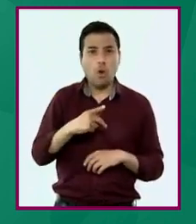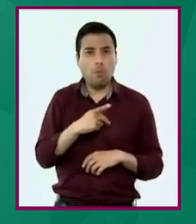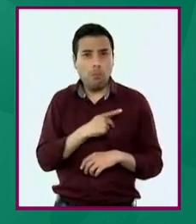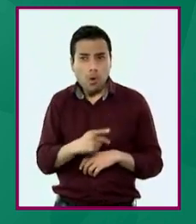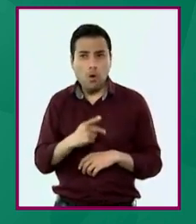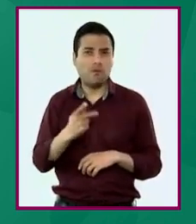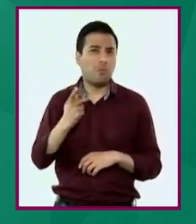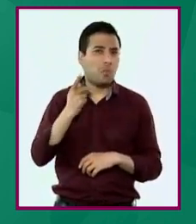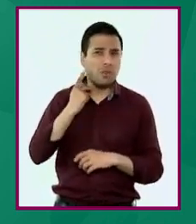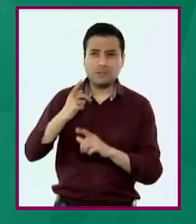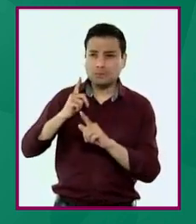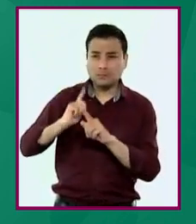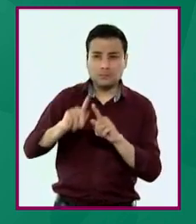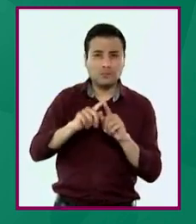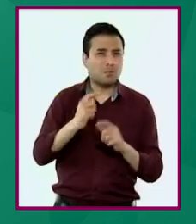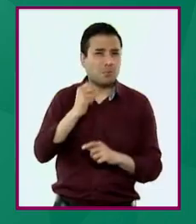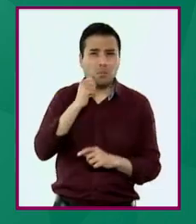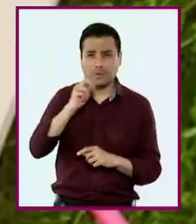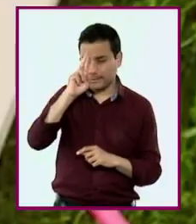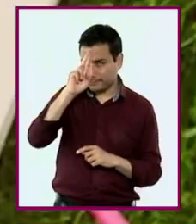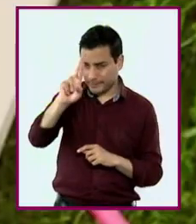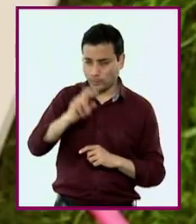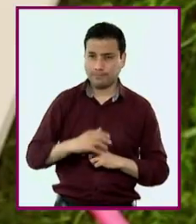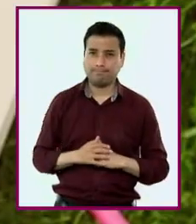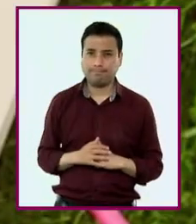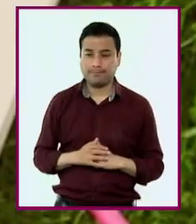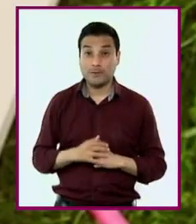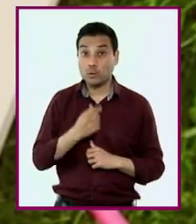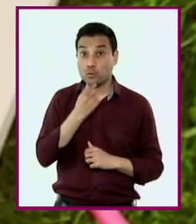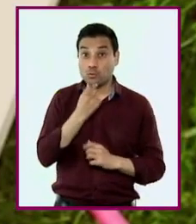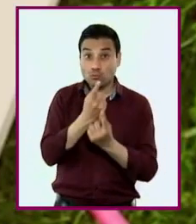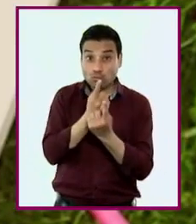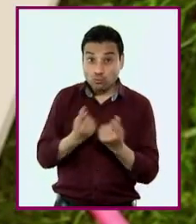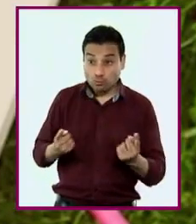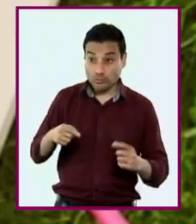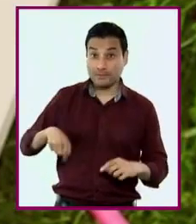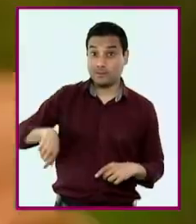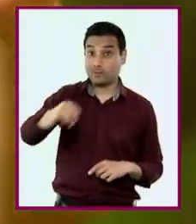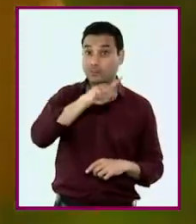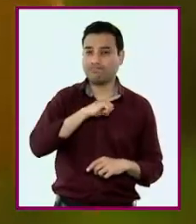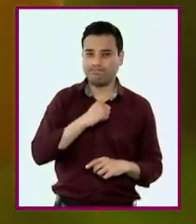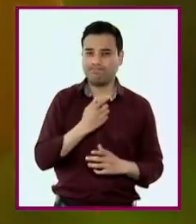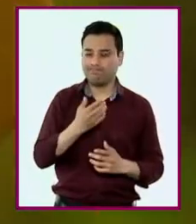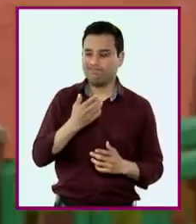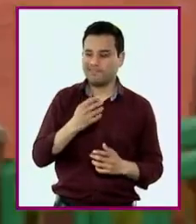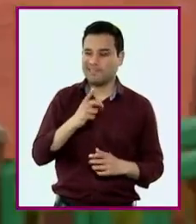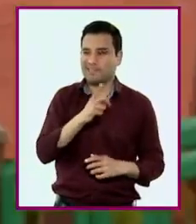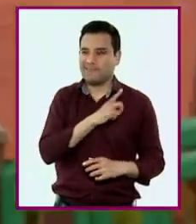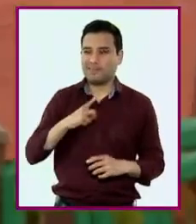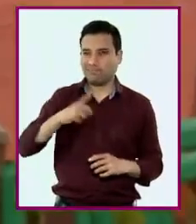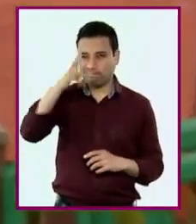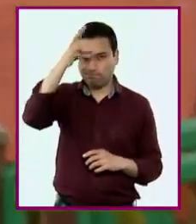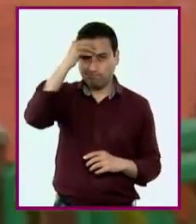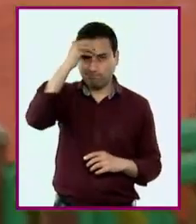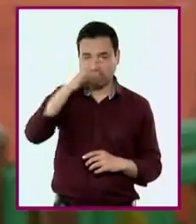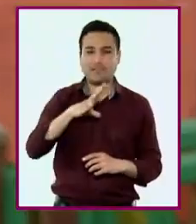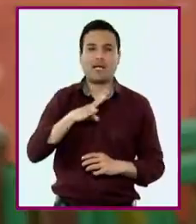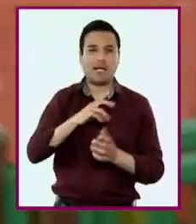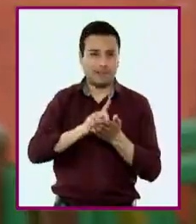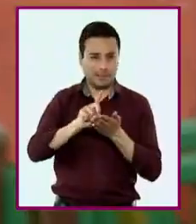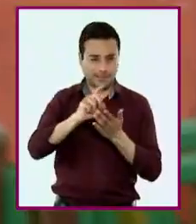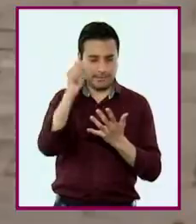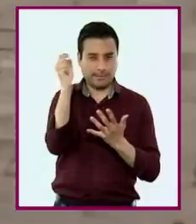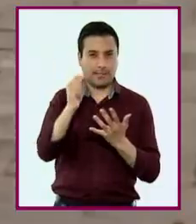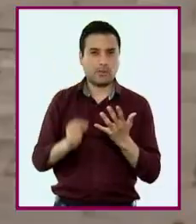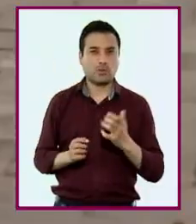económicas, políticas, entre otras. Las niñas y los niños se asumirán como sujetos de derecho y